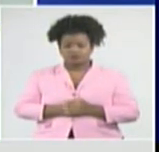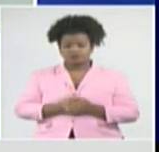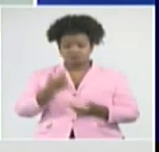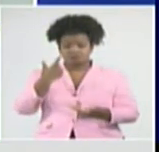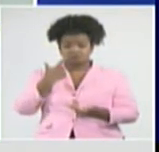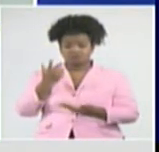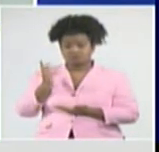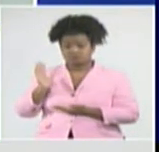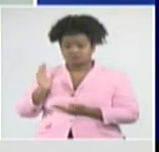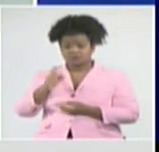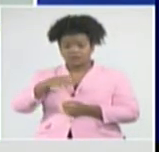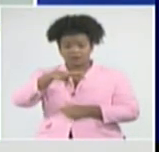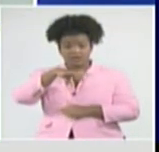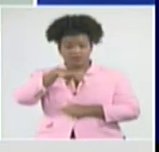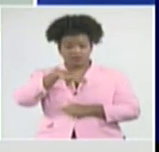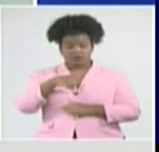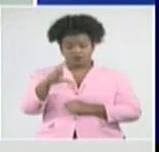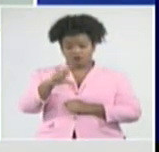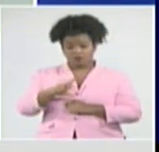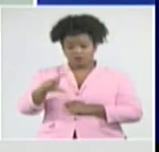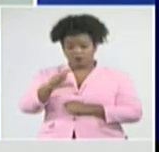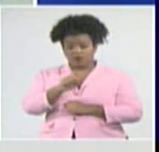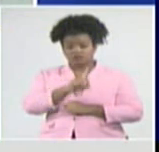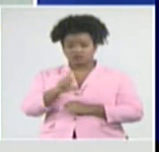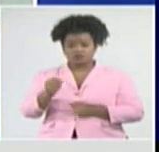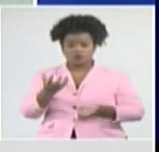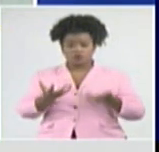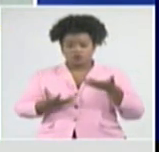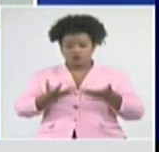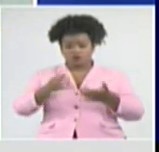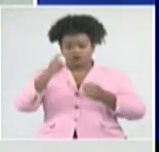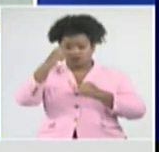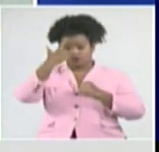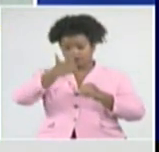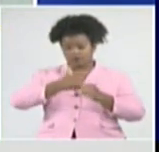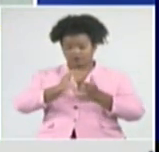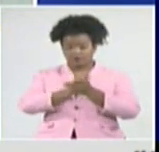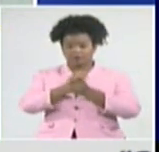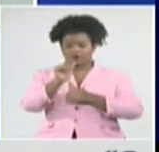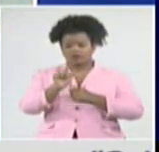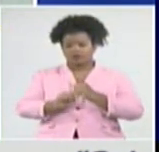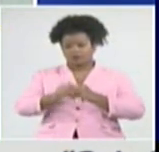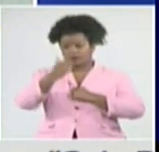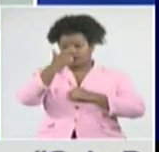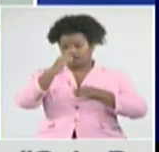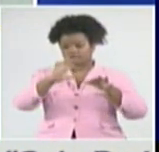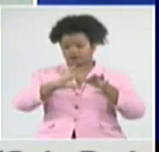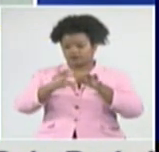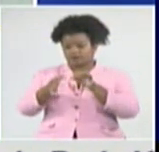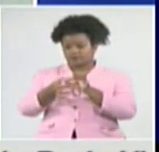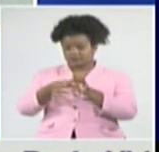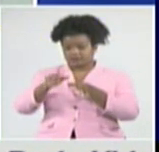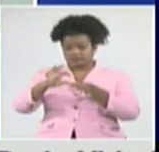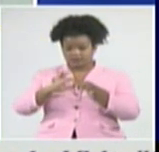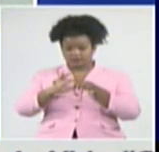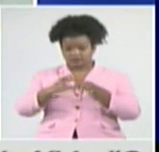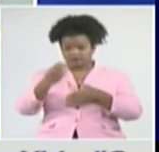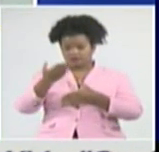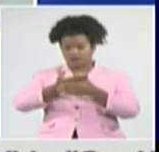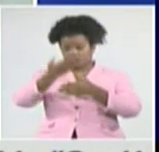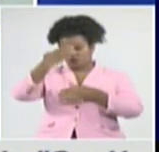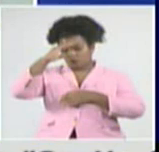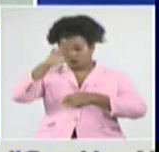Pinar de Río, Camagüey, Cienfuegos, Ciego de Ávila, Mayabeca, Artemisa, Santiago de Cuba, y la provincia de las Tulas.